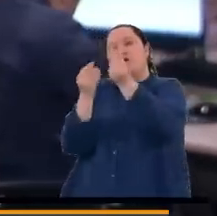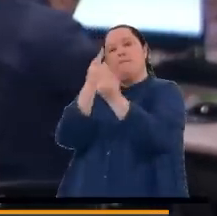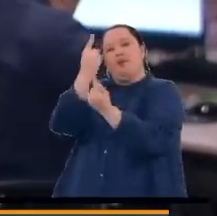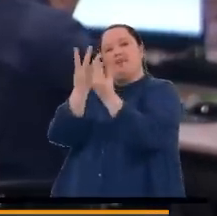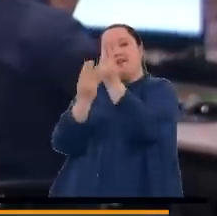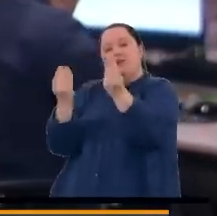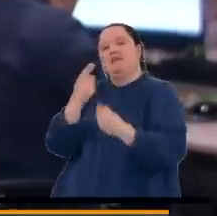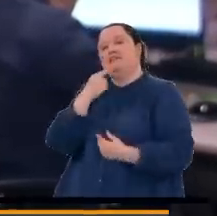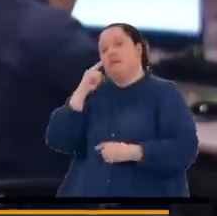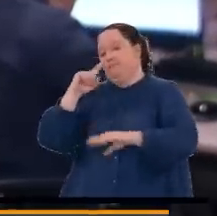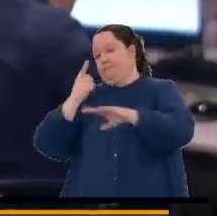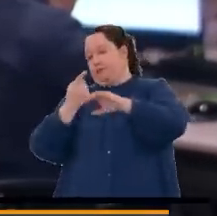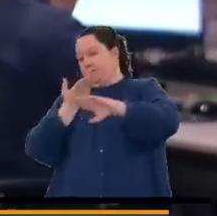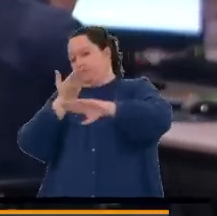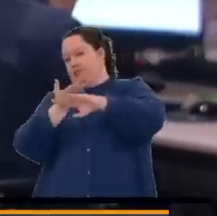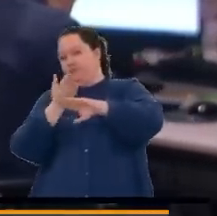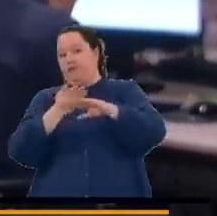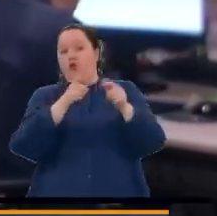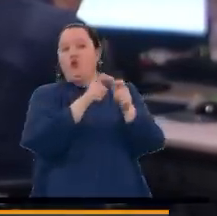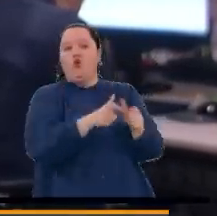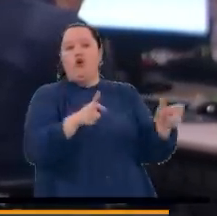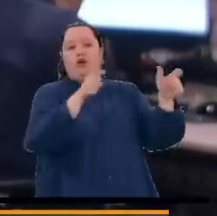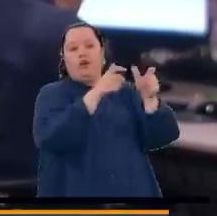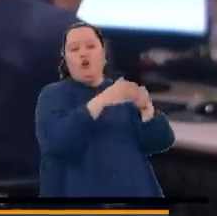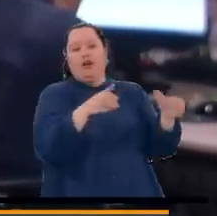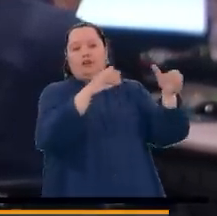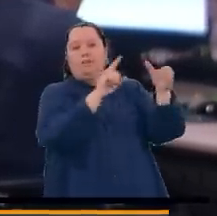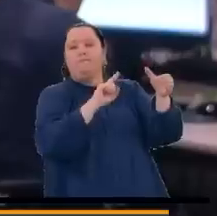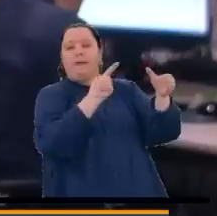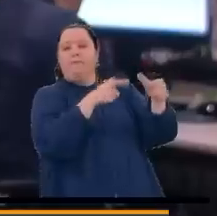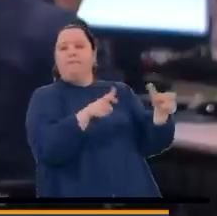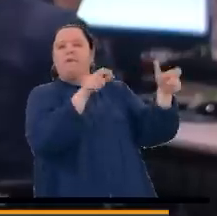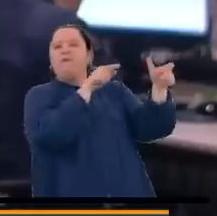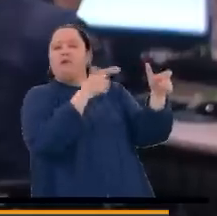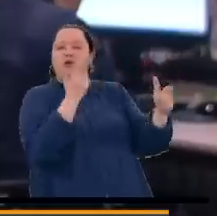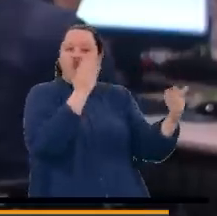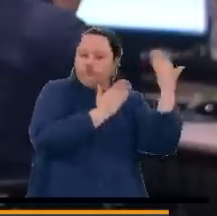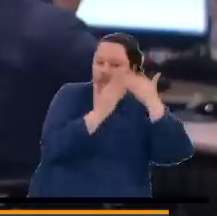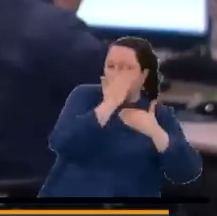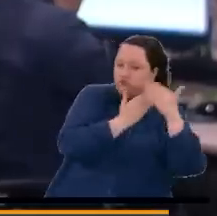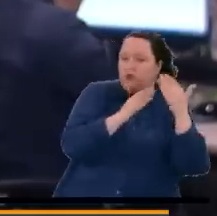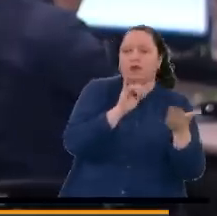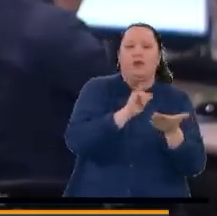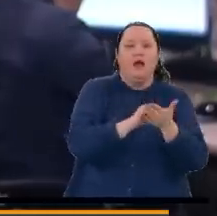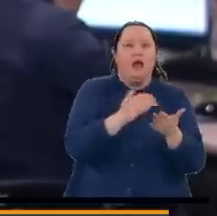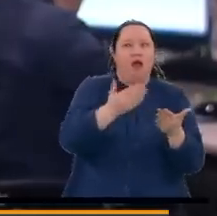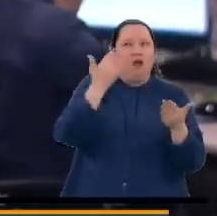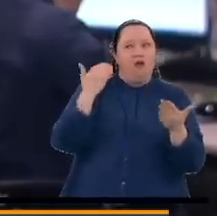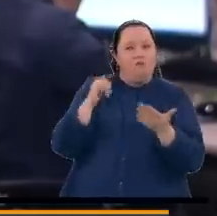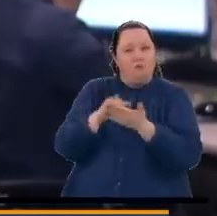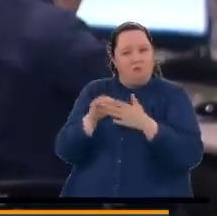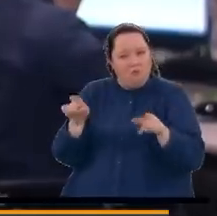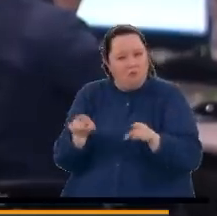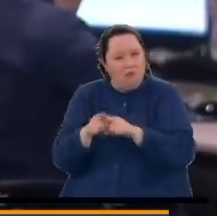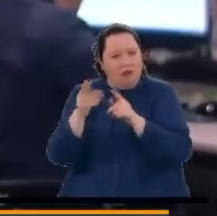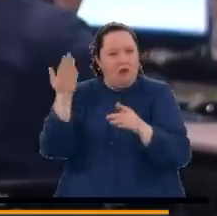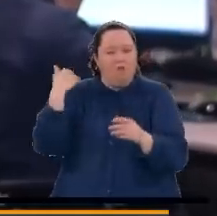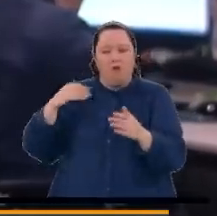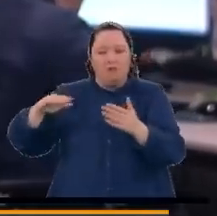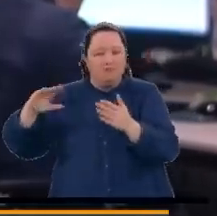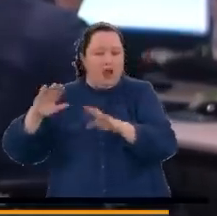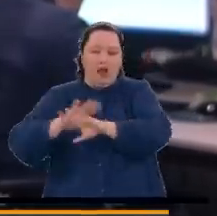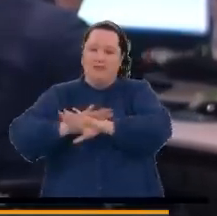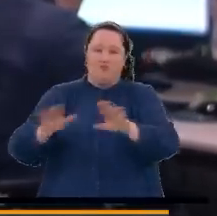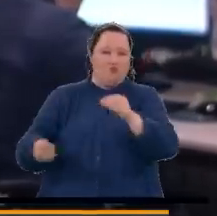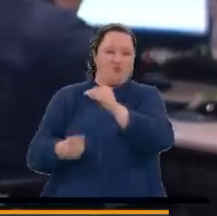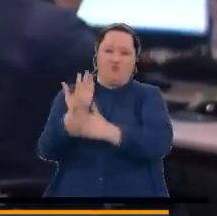primero esta propuesta debe pasar al Congreso de la República para poderla evaluar y que no ocurra con los mismos procesos de erradicación de los cultivos de coca